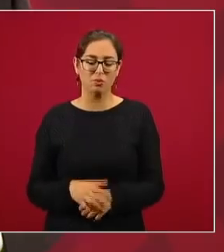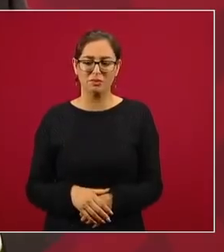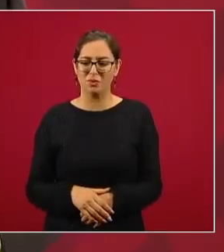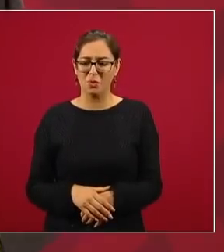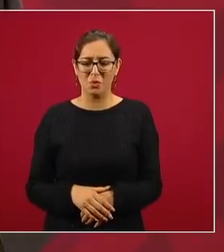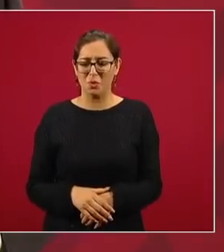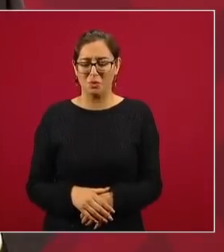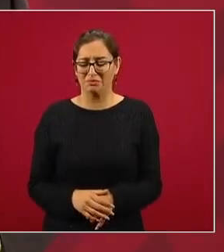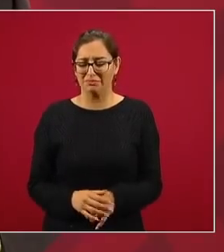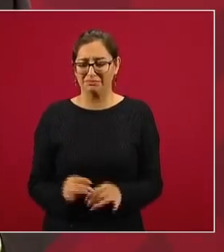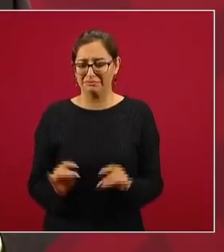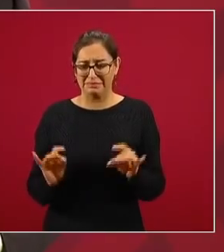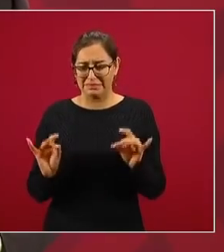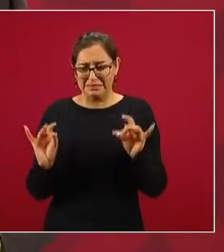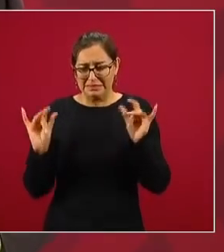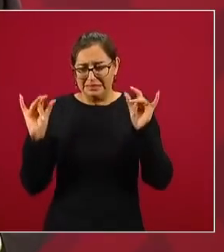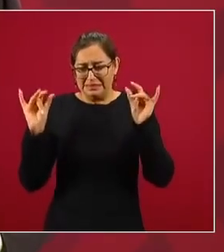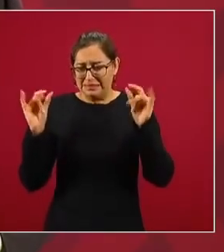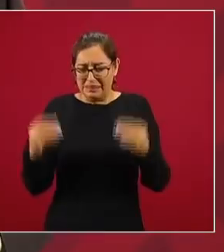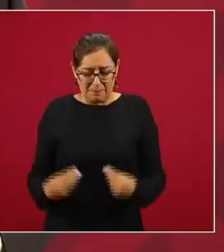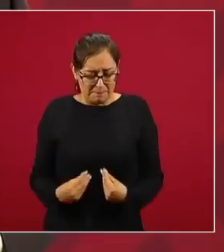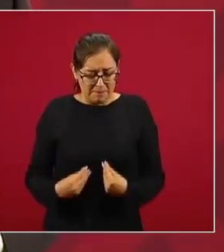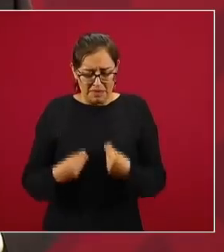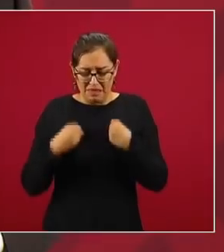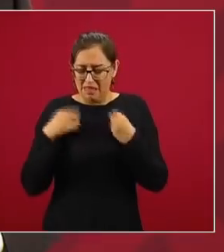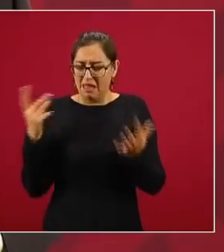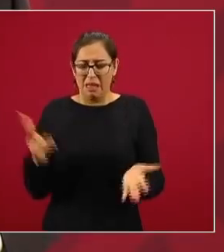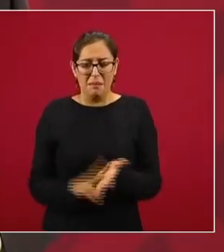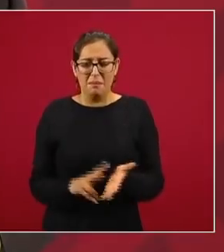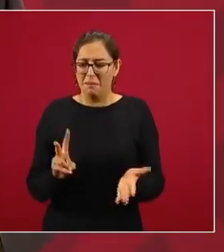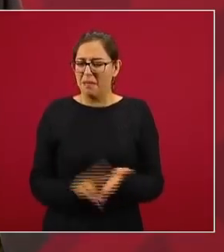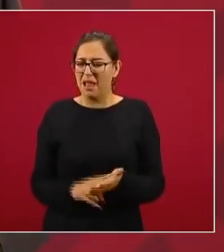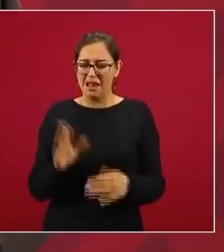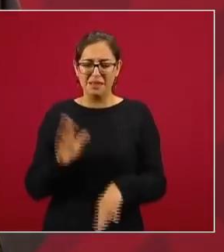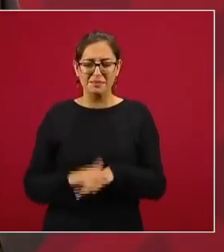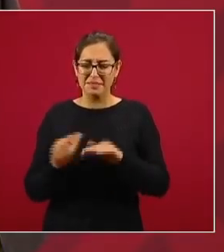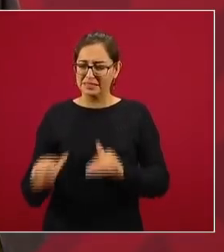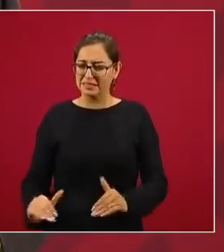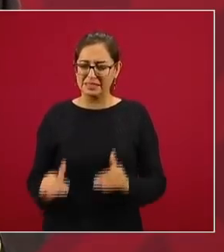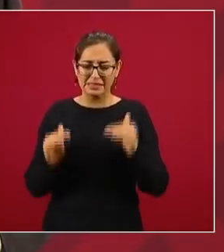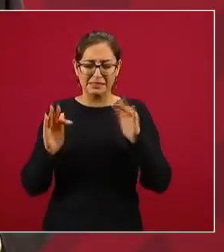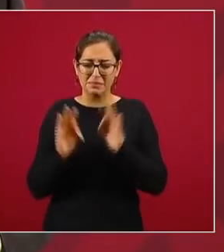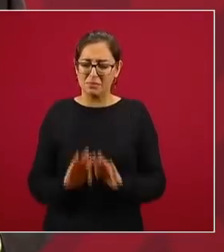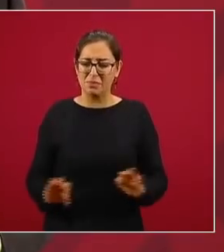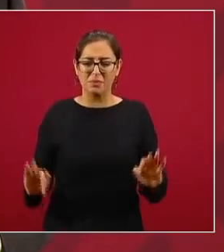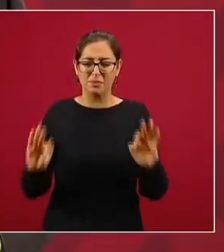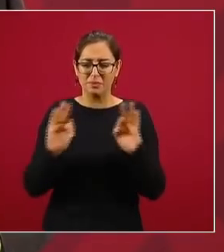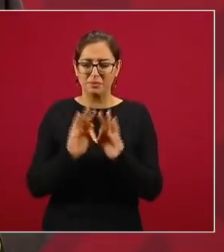sublime, o la vida, no hay cosa más importante que la vida.